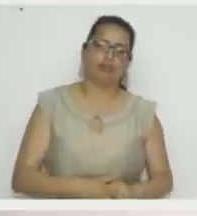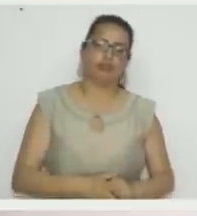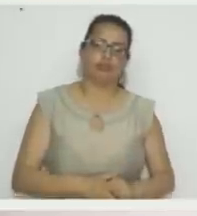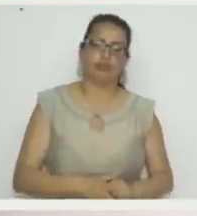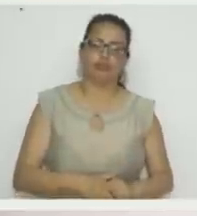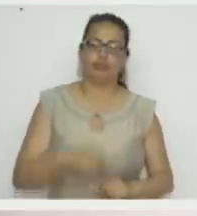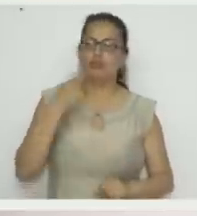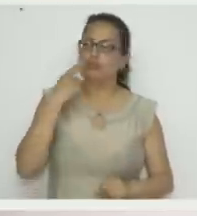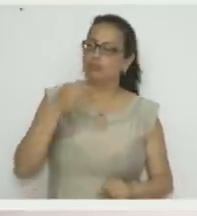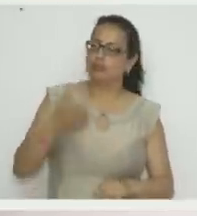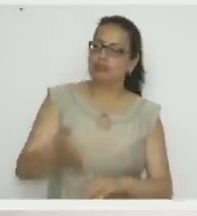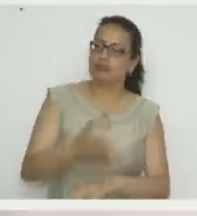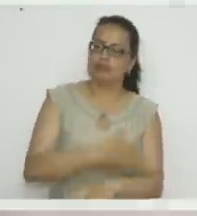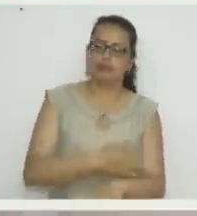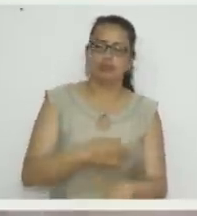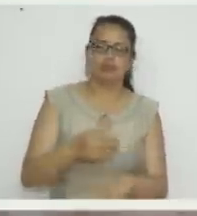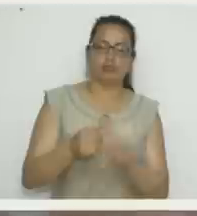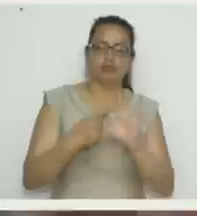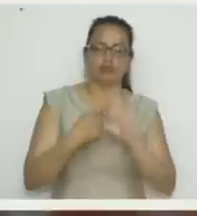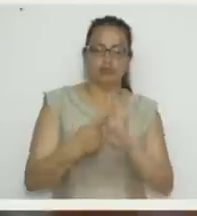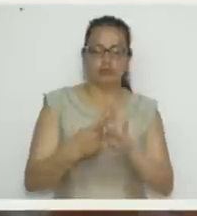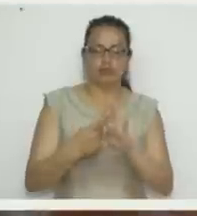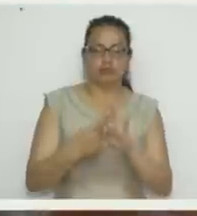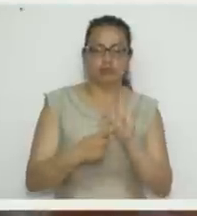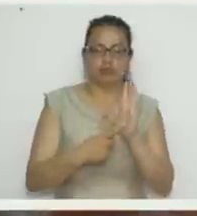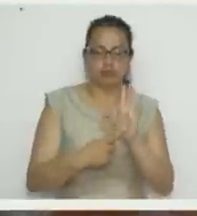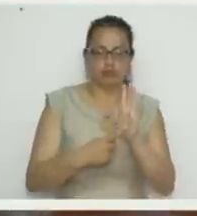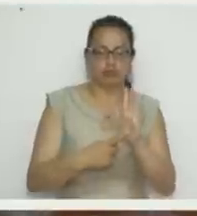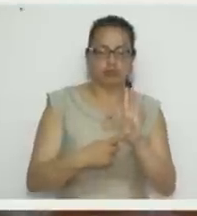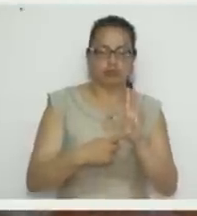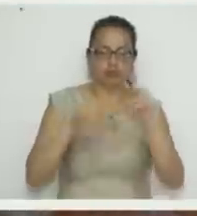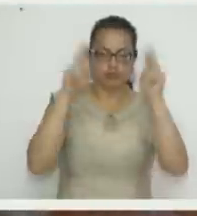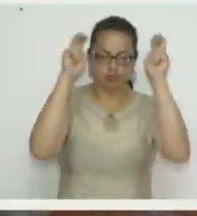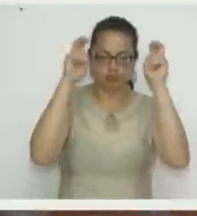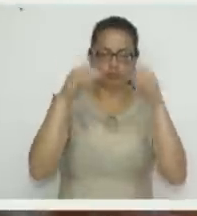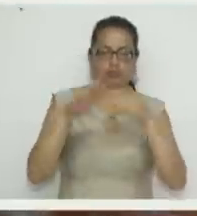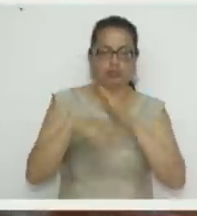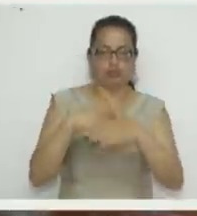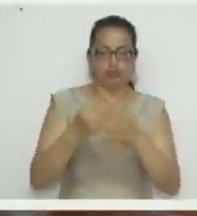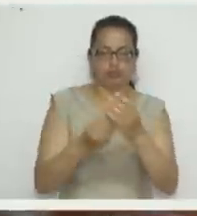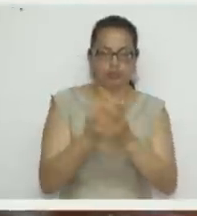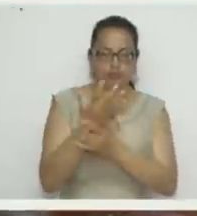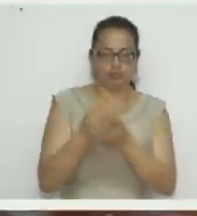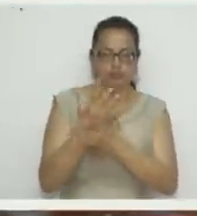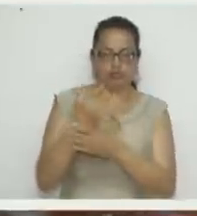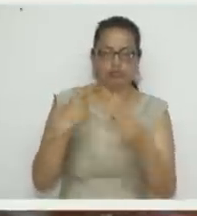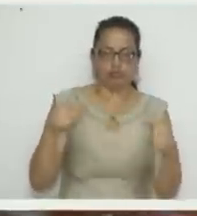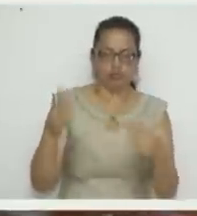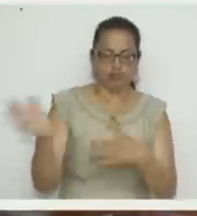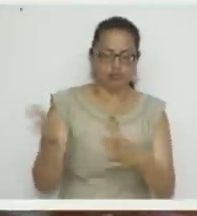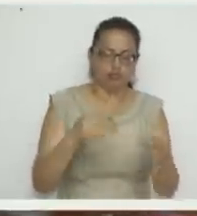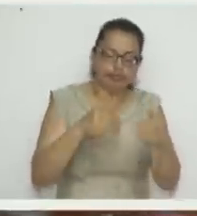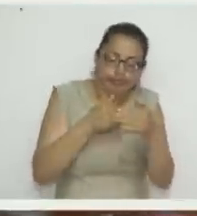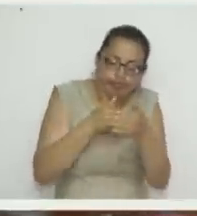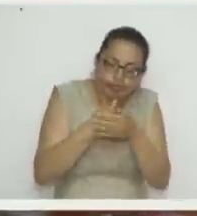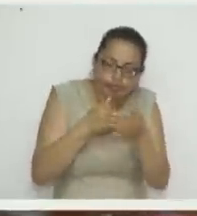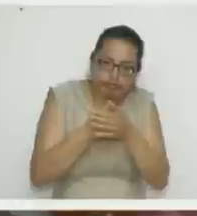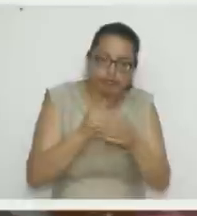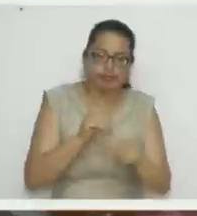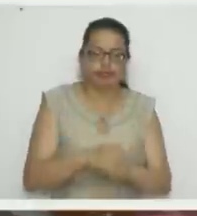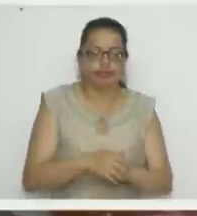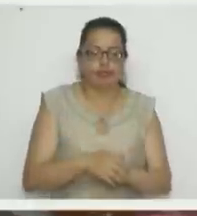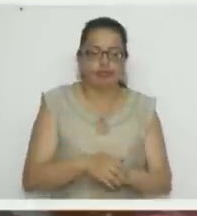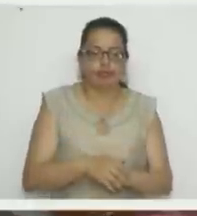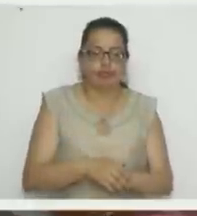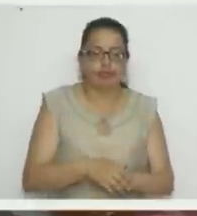Mira que yo coloqué primero la conejita para después ubicar las flores para que no queden escondidas. Sí,